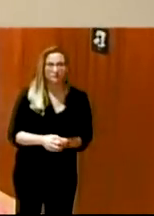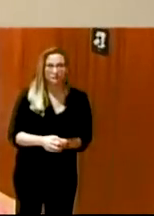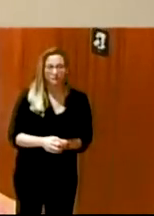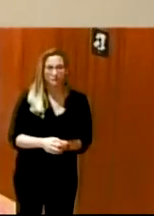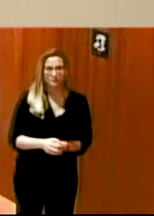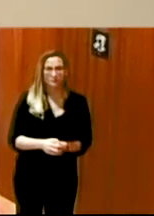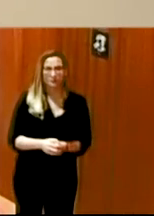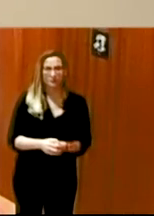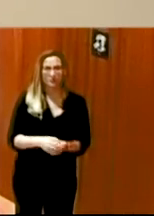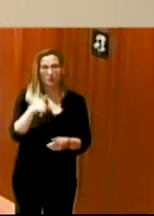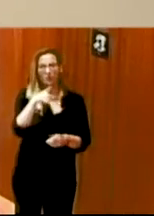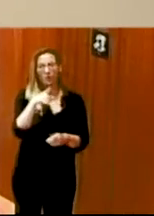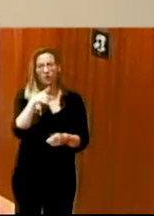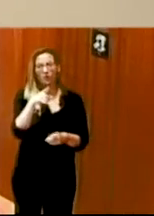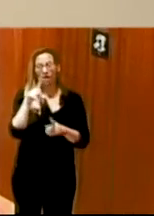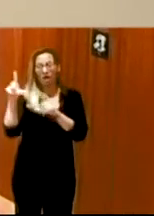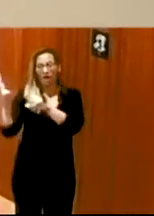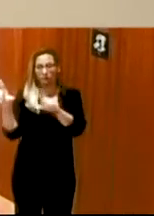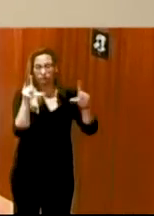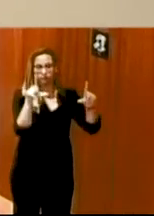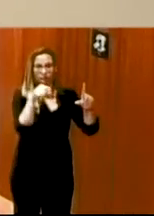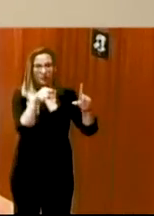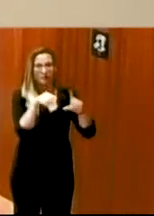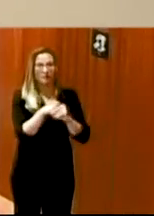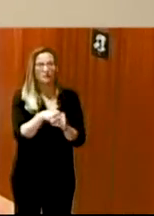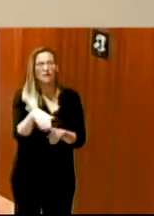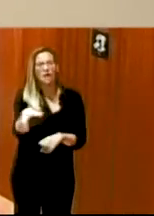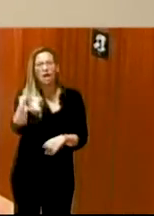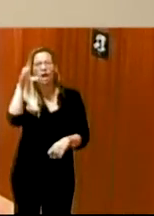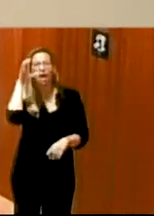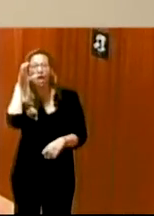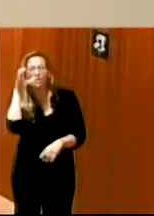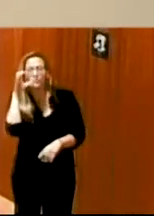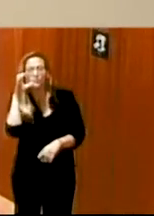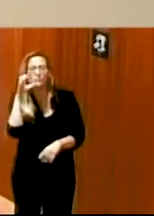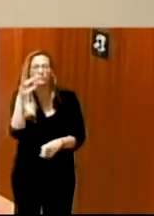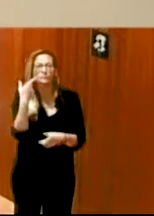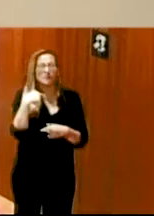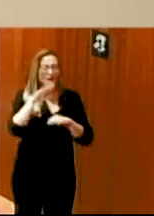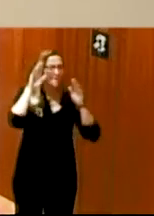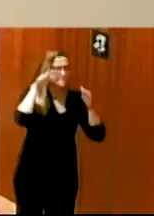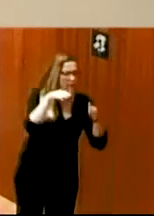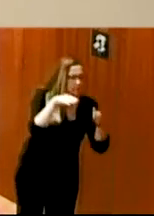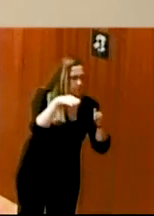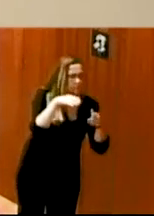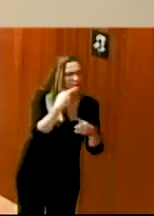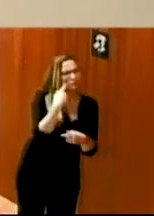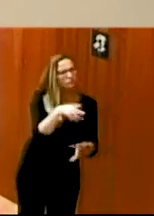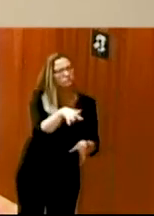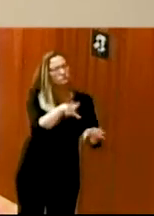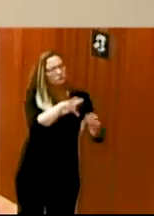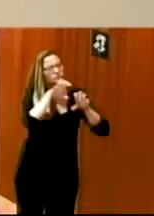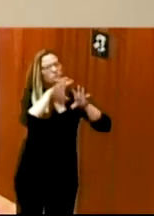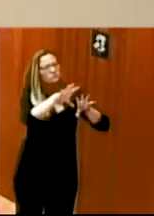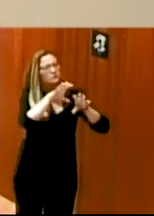pongo en la siguiente diapositiva, escuchar y prestar atención, preguntar a cada persona qué quiere, qué está relacionado